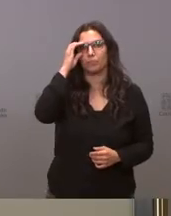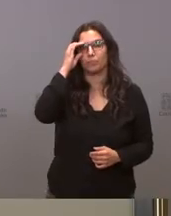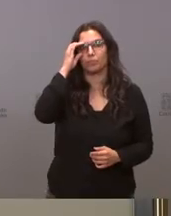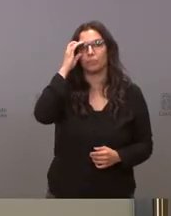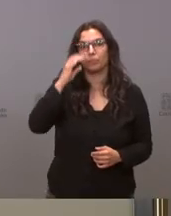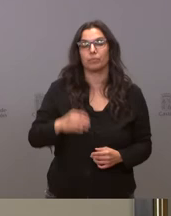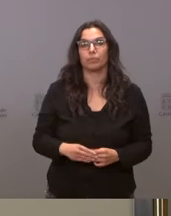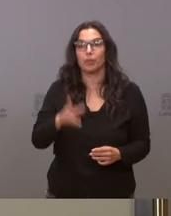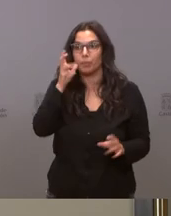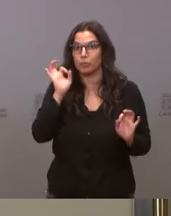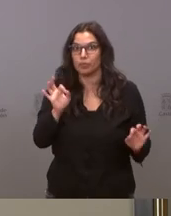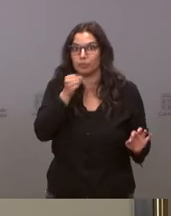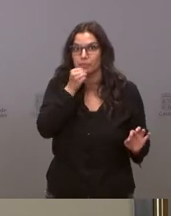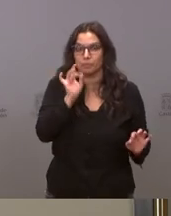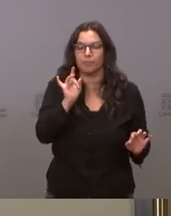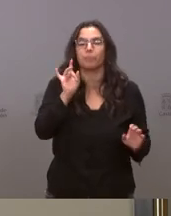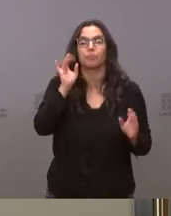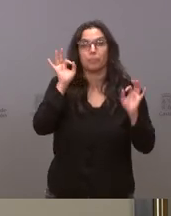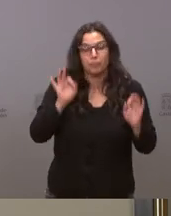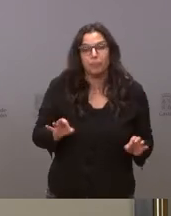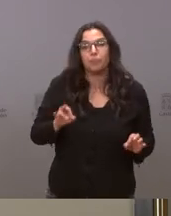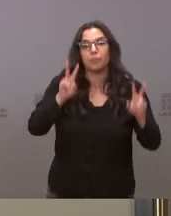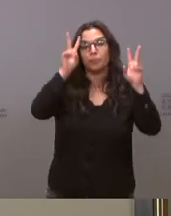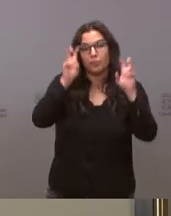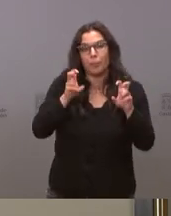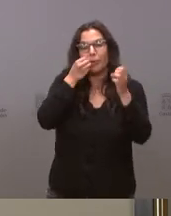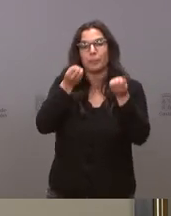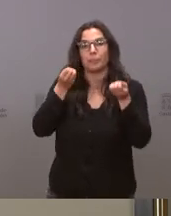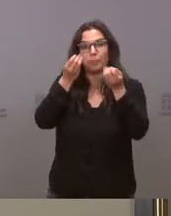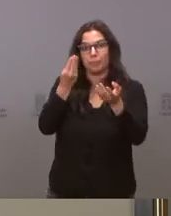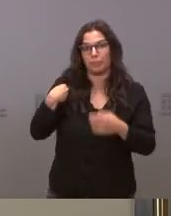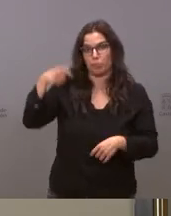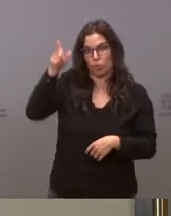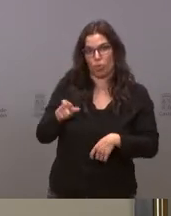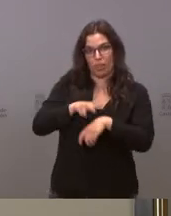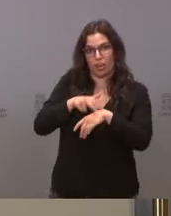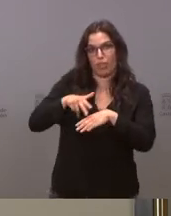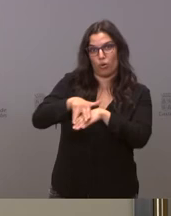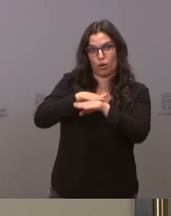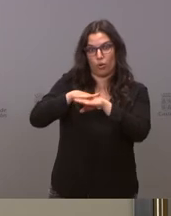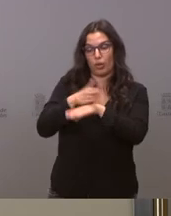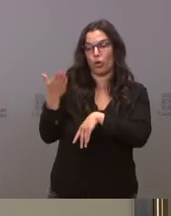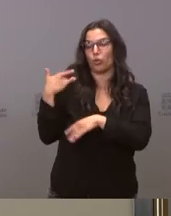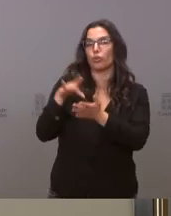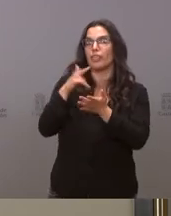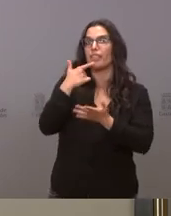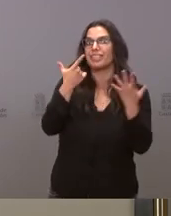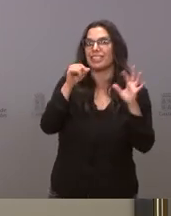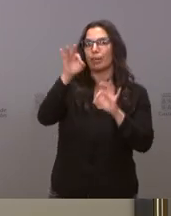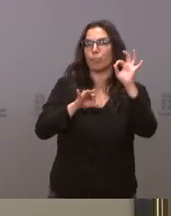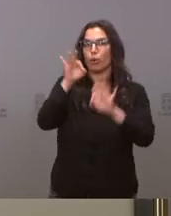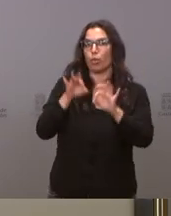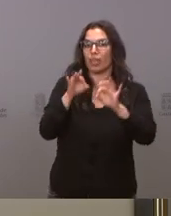ahora se me escucha ahora sí precisamente al hilo de las declaraciones de izquierda el otro día anunciaba un 60% más de vacunas